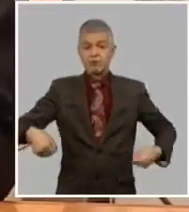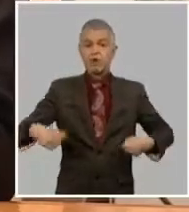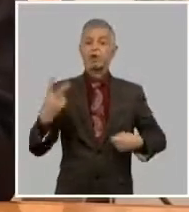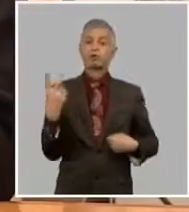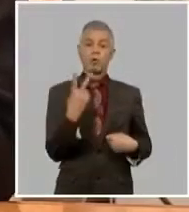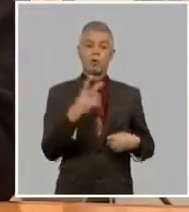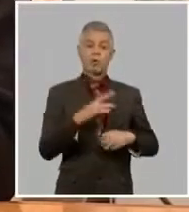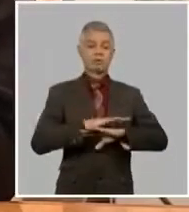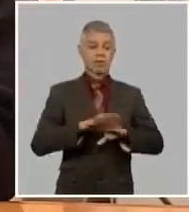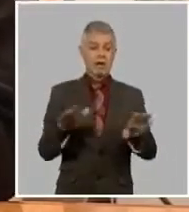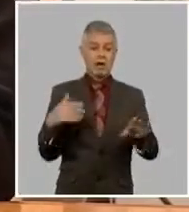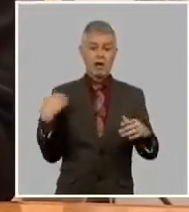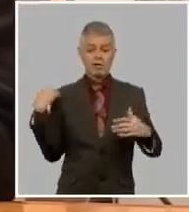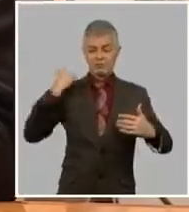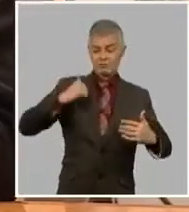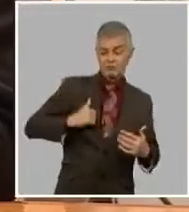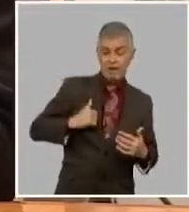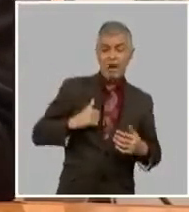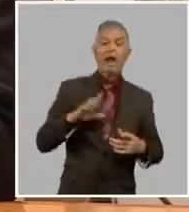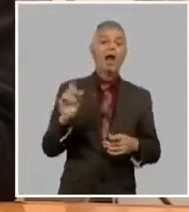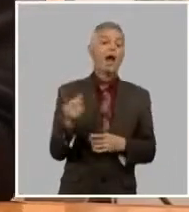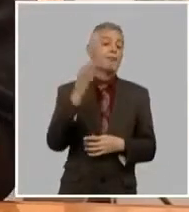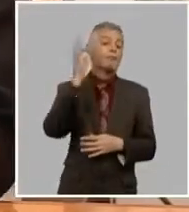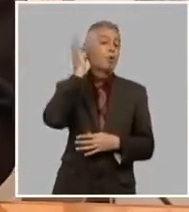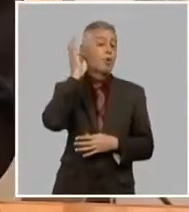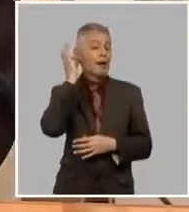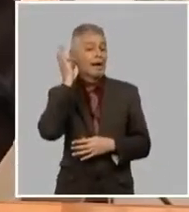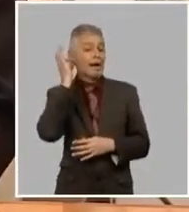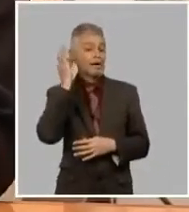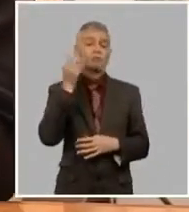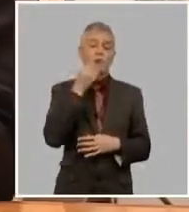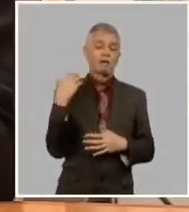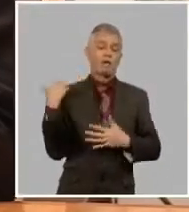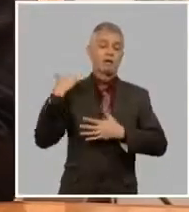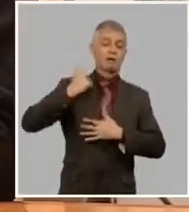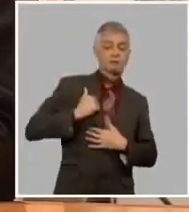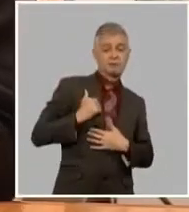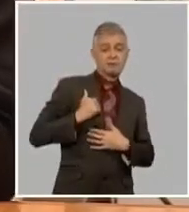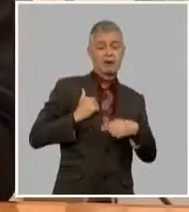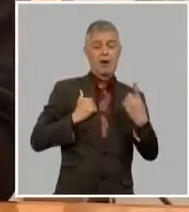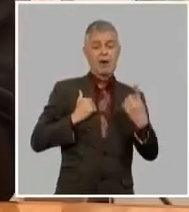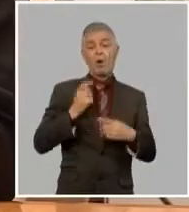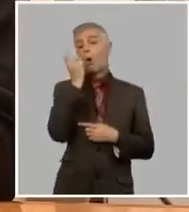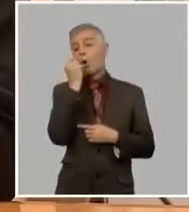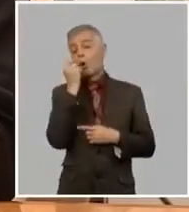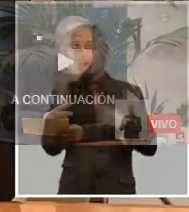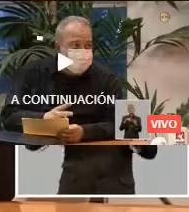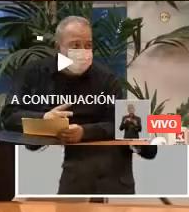la manipulación y solo las mujeres irán con una cartera y los hombres con un portafolio o algo así.